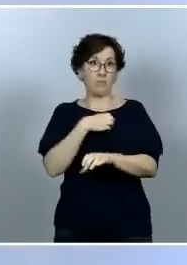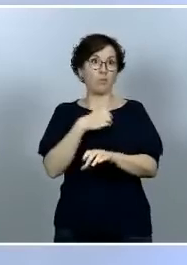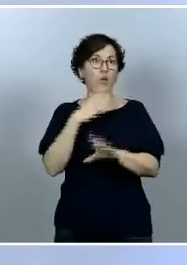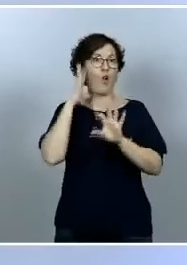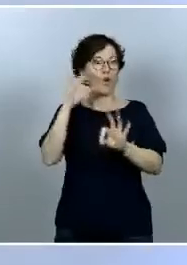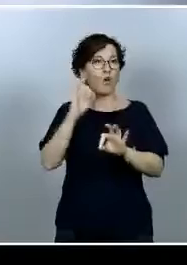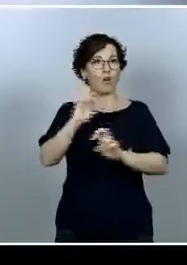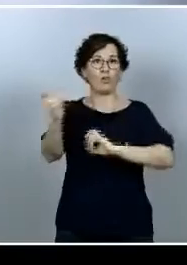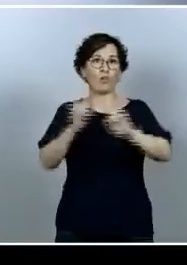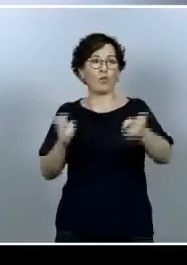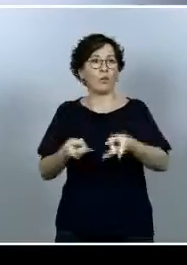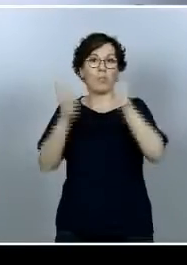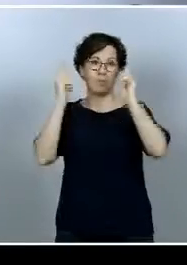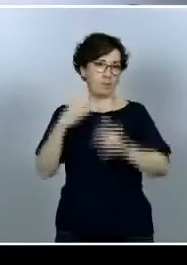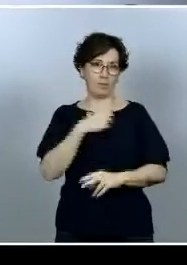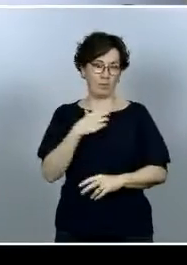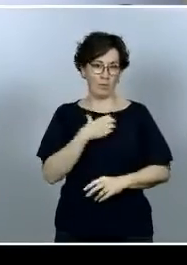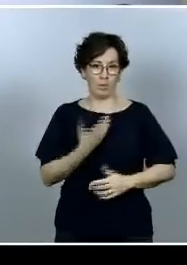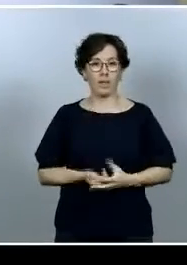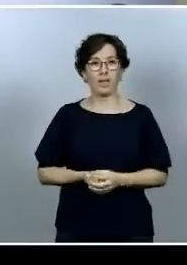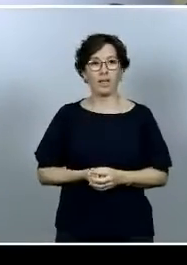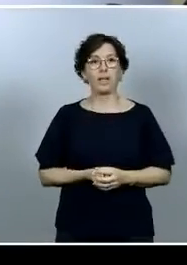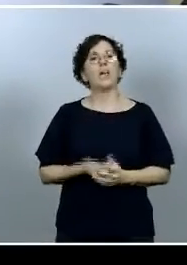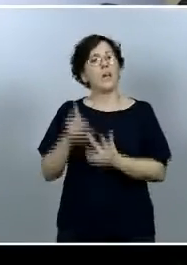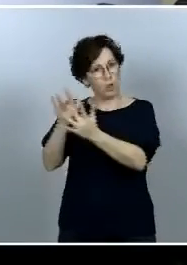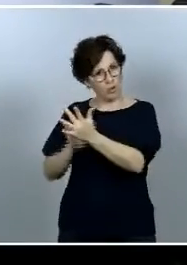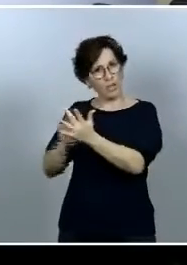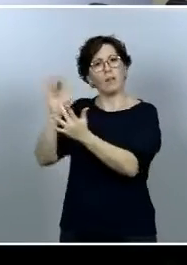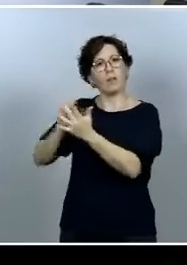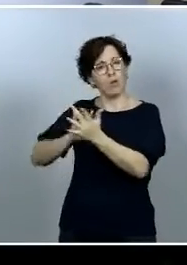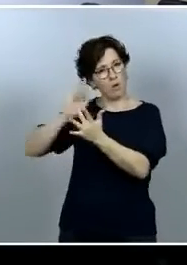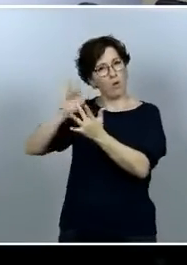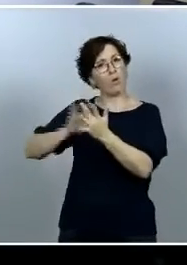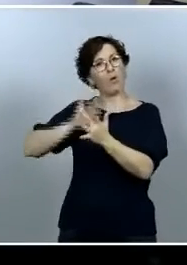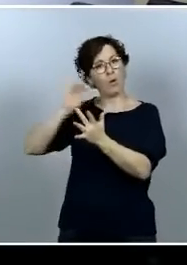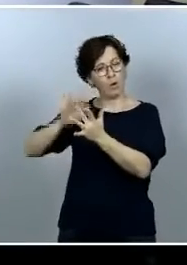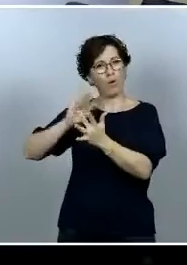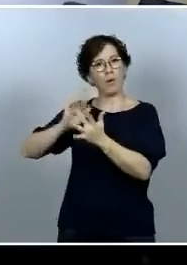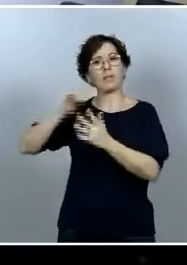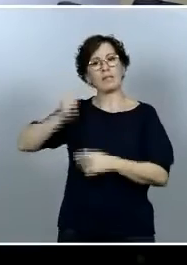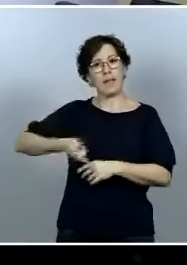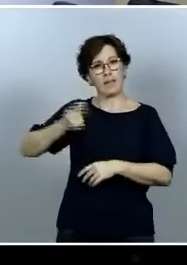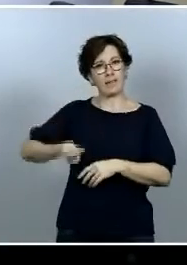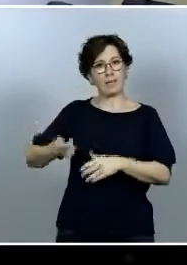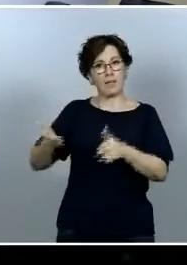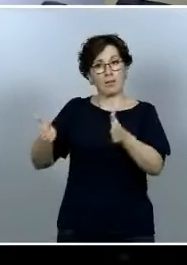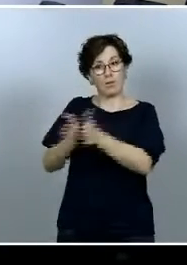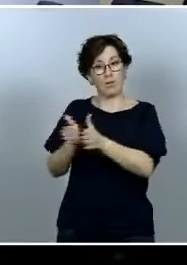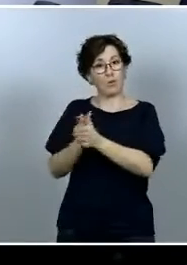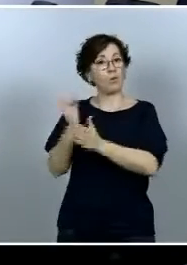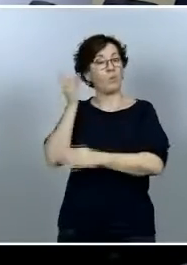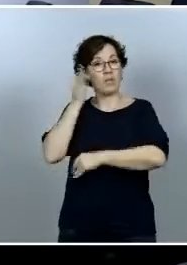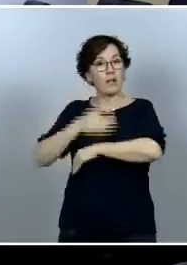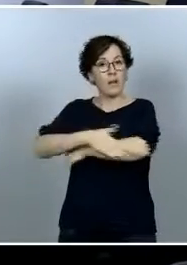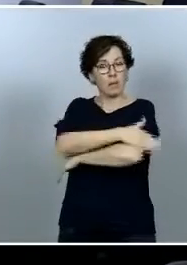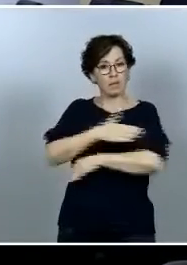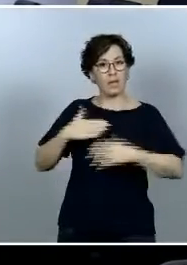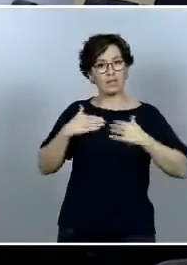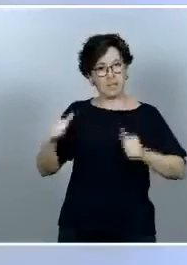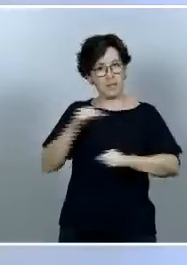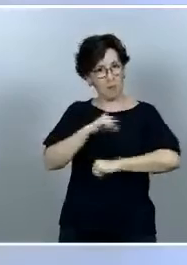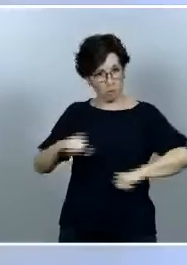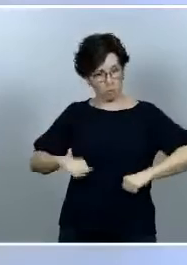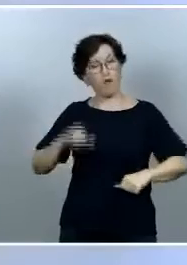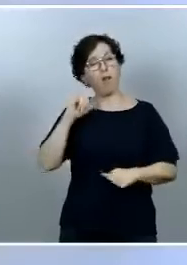Sí que estamos en contacto al menos yo estoy en contacto frecuente con mi colega la ministra de Sanidad de Portugal que está haciendo además un